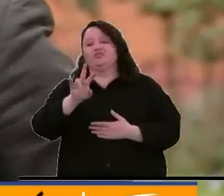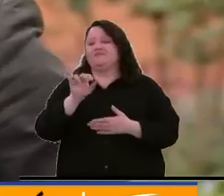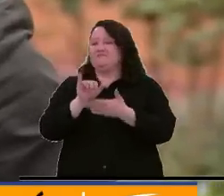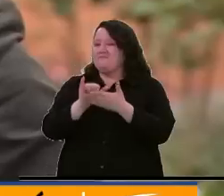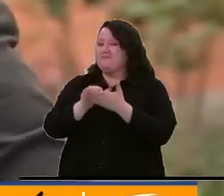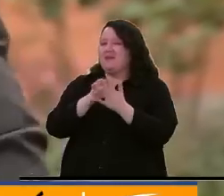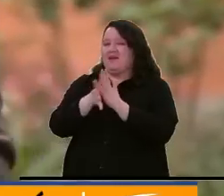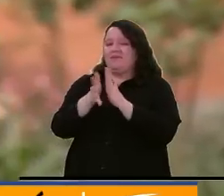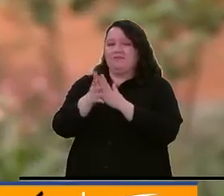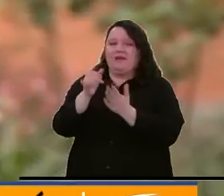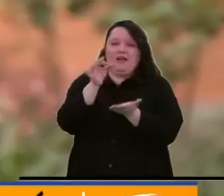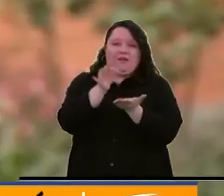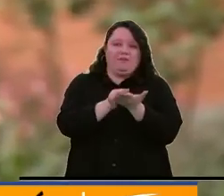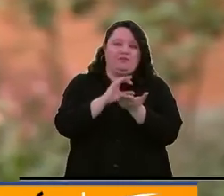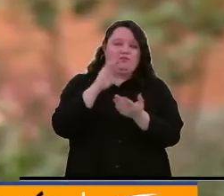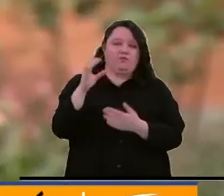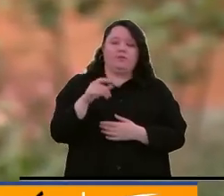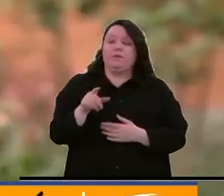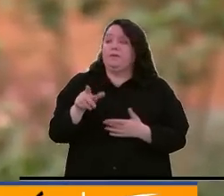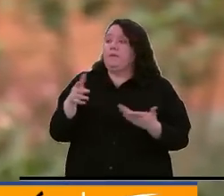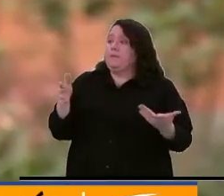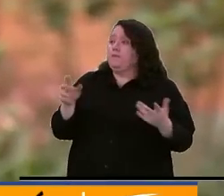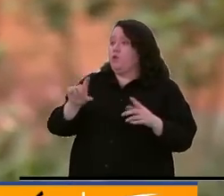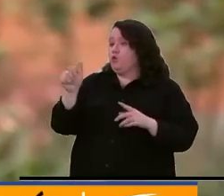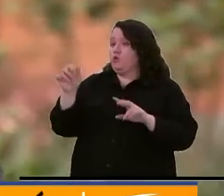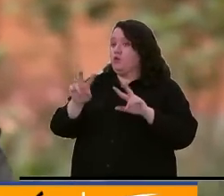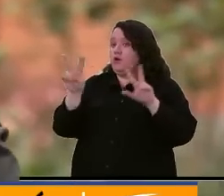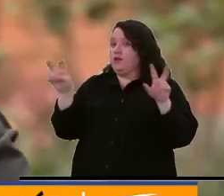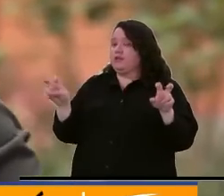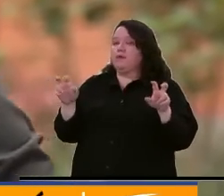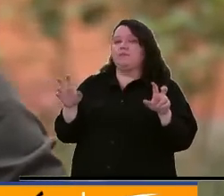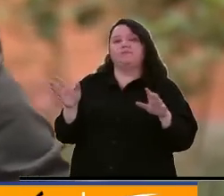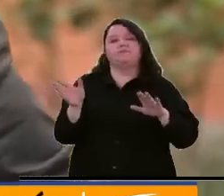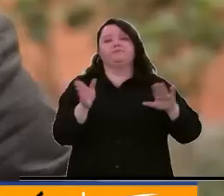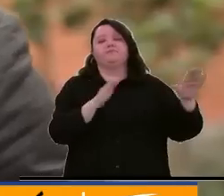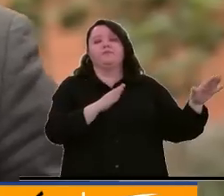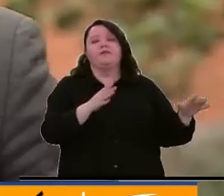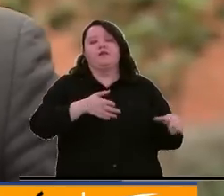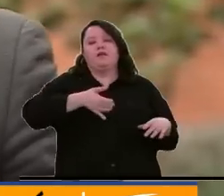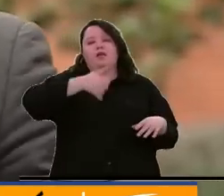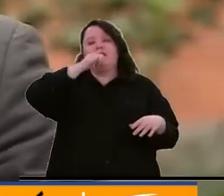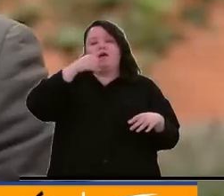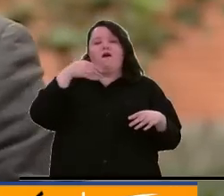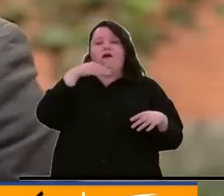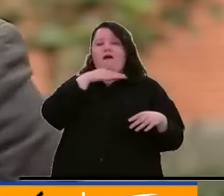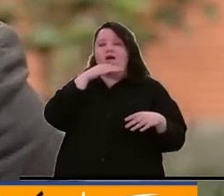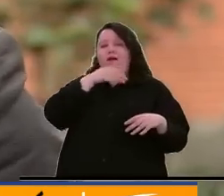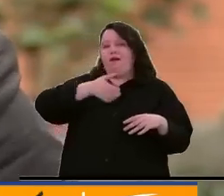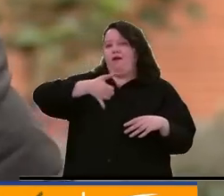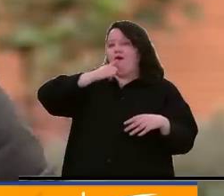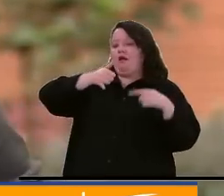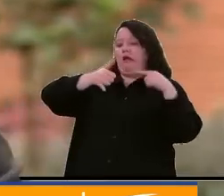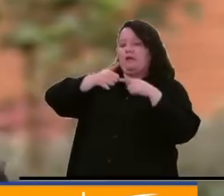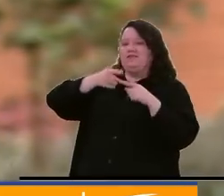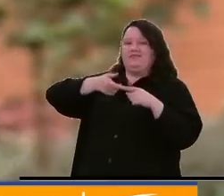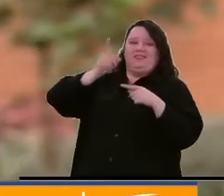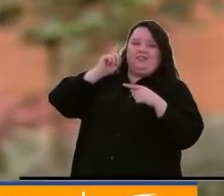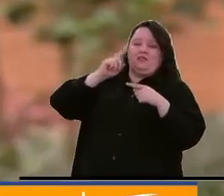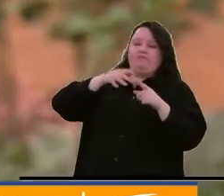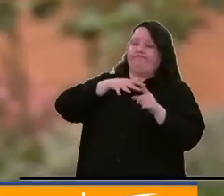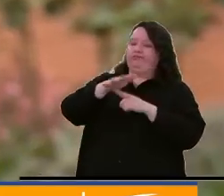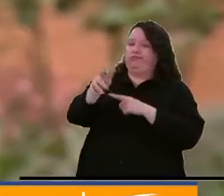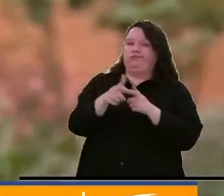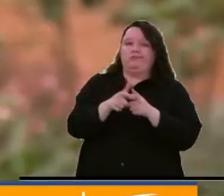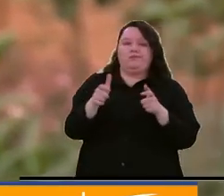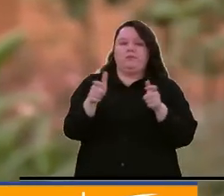en la capital del país. Si le parece, cambiamos de tema y hablamos del licor adulterado que sigue afectando las cifras en la ciudad de